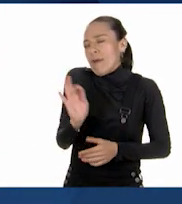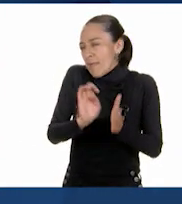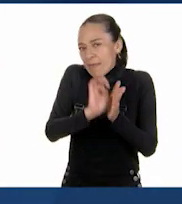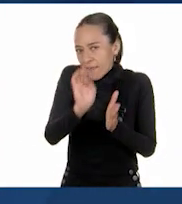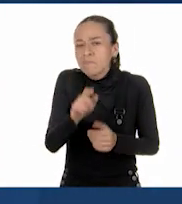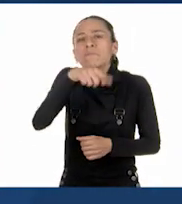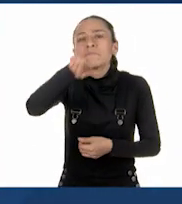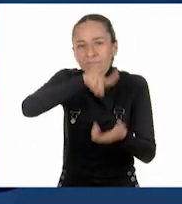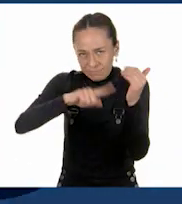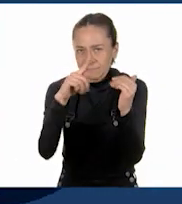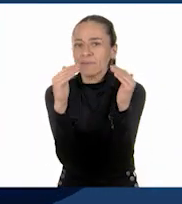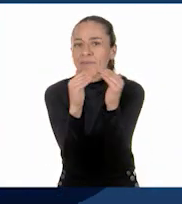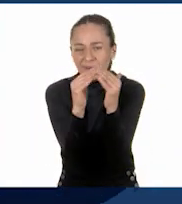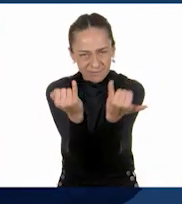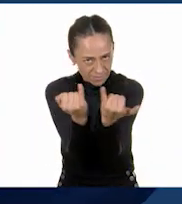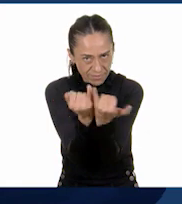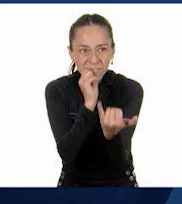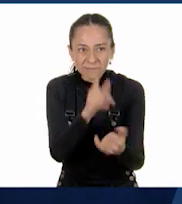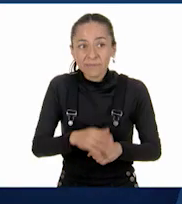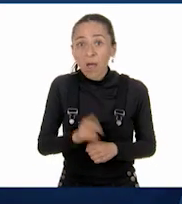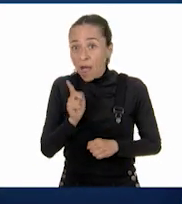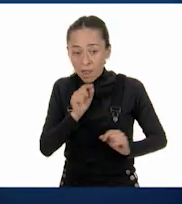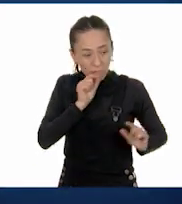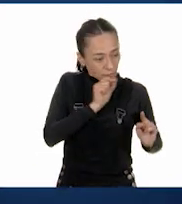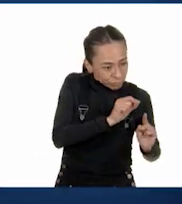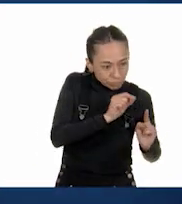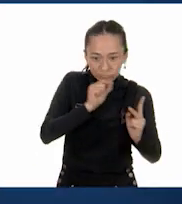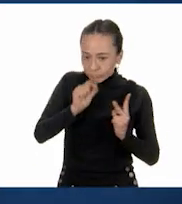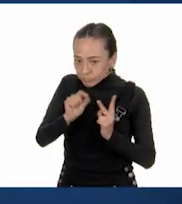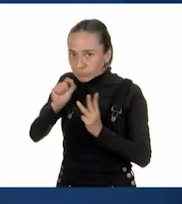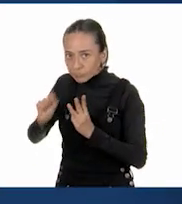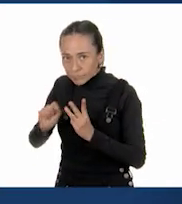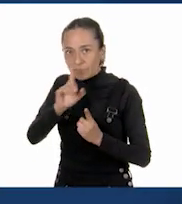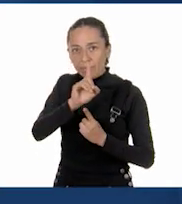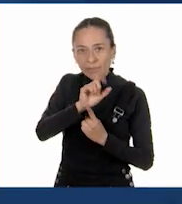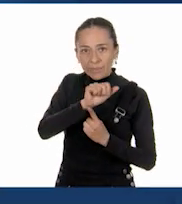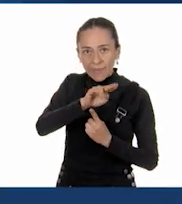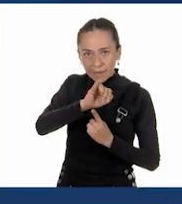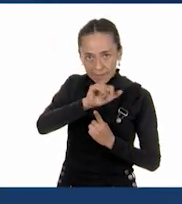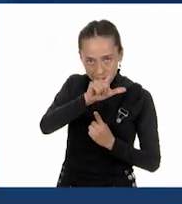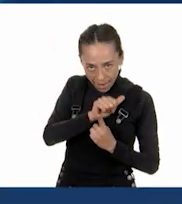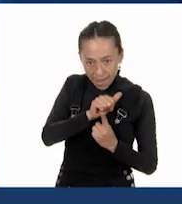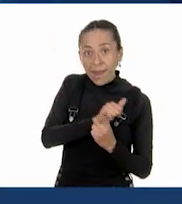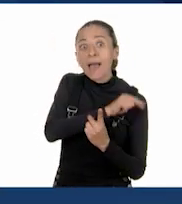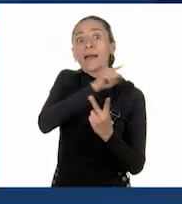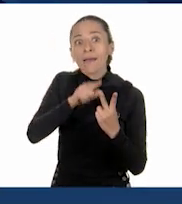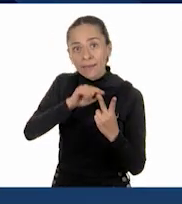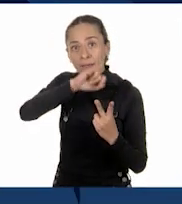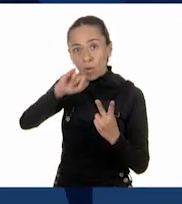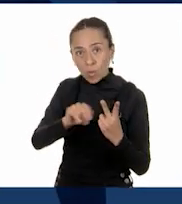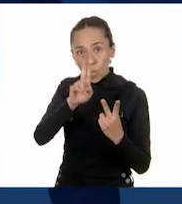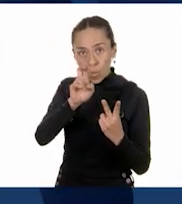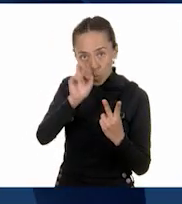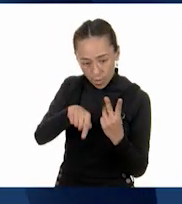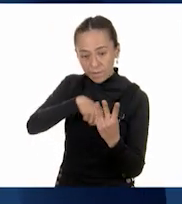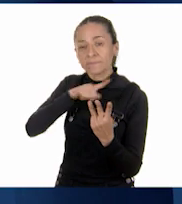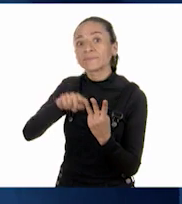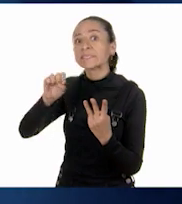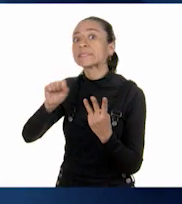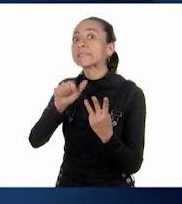los tres puntos en donde están Daniela, Juan y Sara. Sí, muy bien, muy bien. Ahora yo digo que